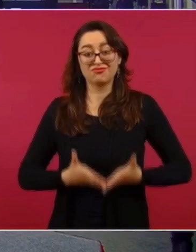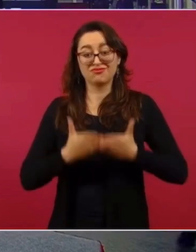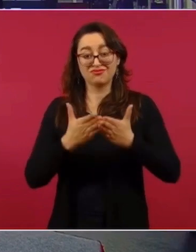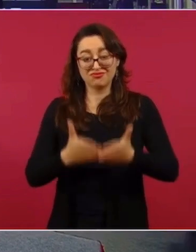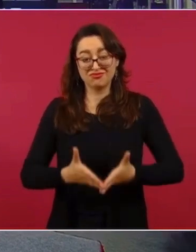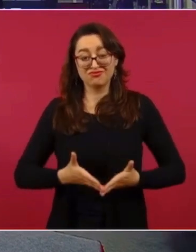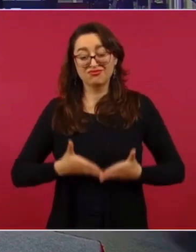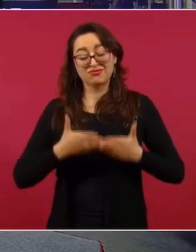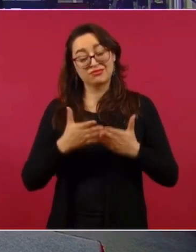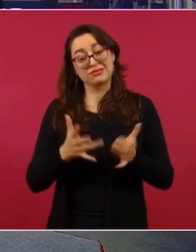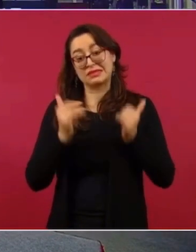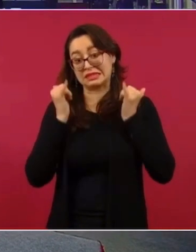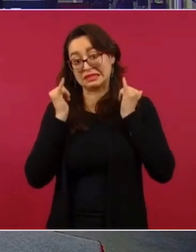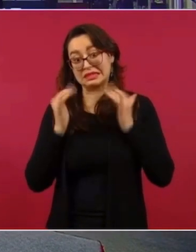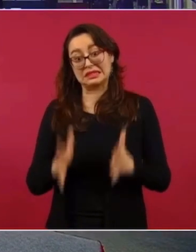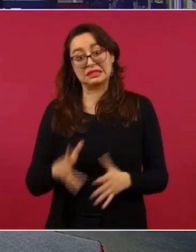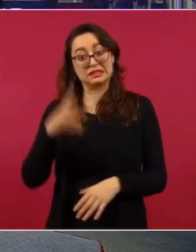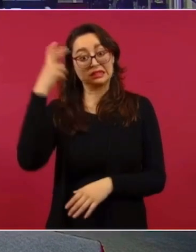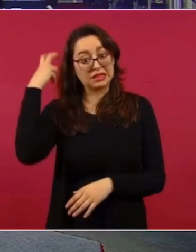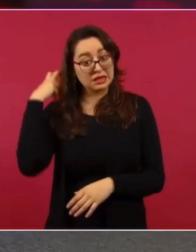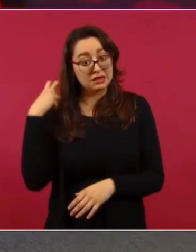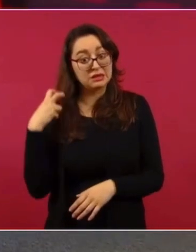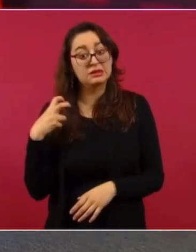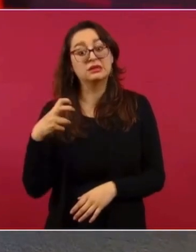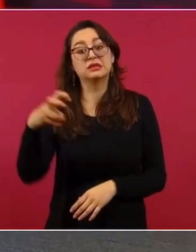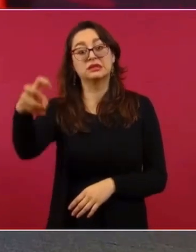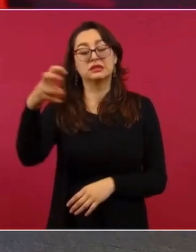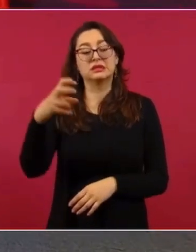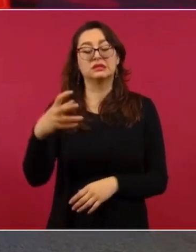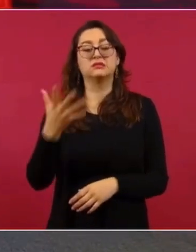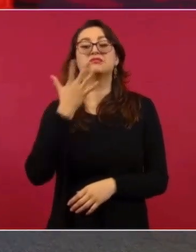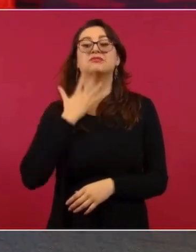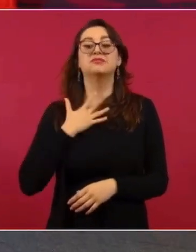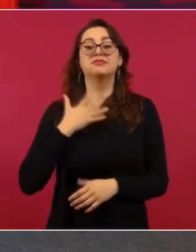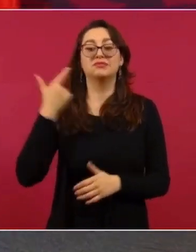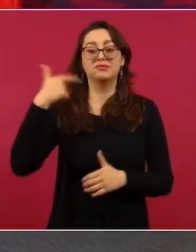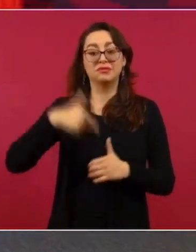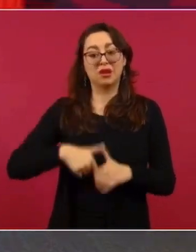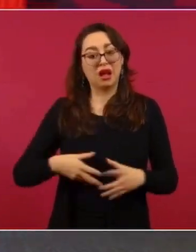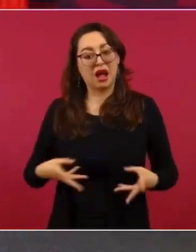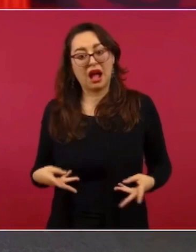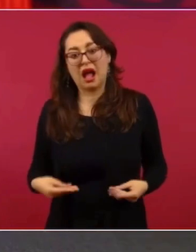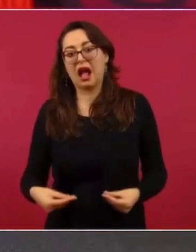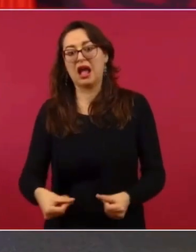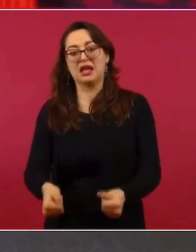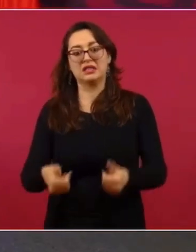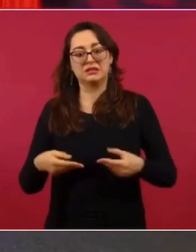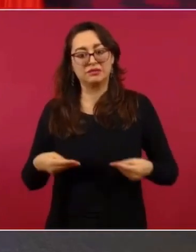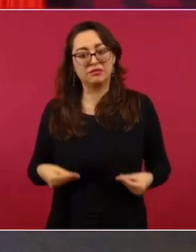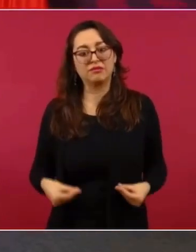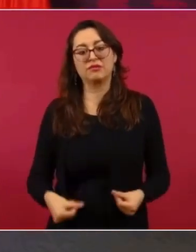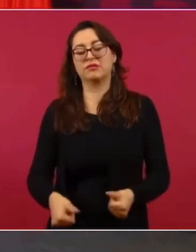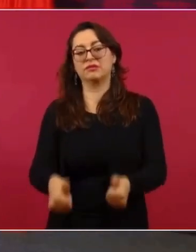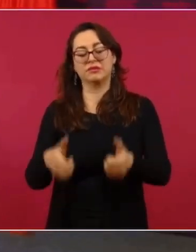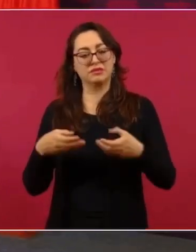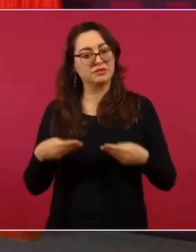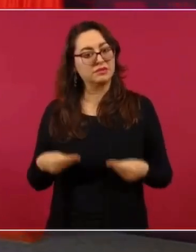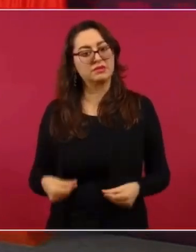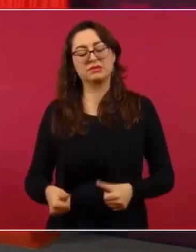en sus costos para el traslado,